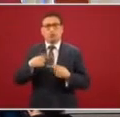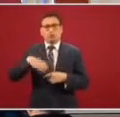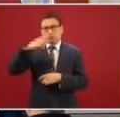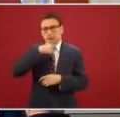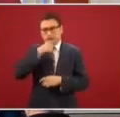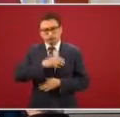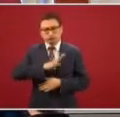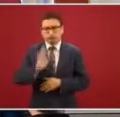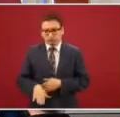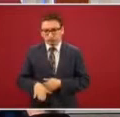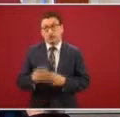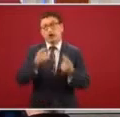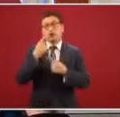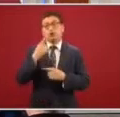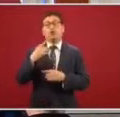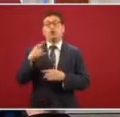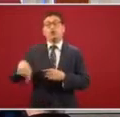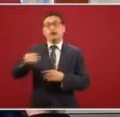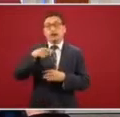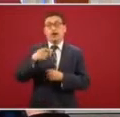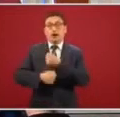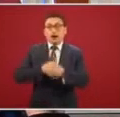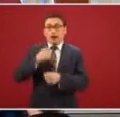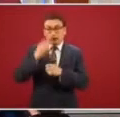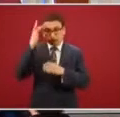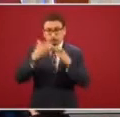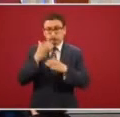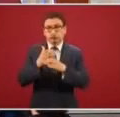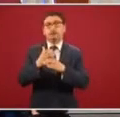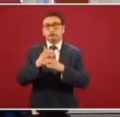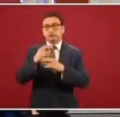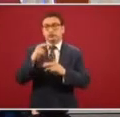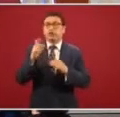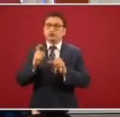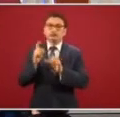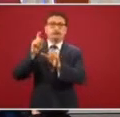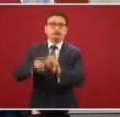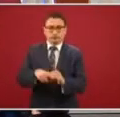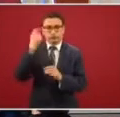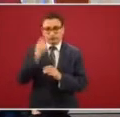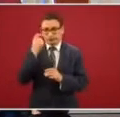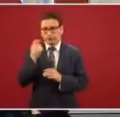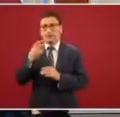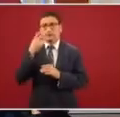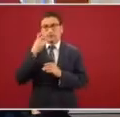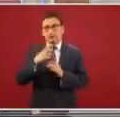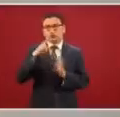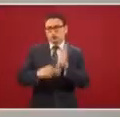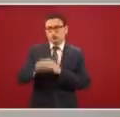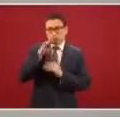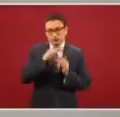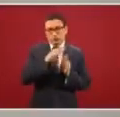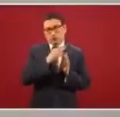quienes cumplen años y se ingresan a la pensión, por eso tiene un nivel más alto ya el cierre del ejercicio 2019,